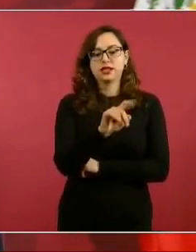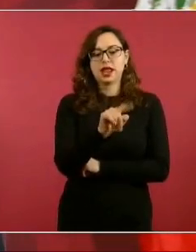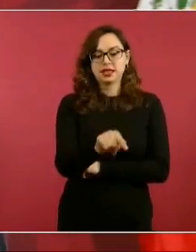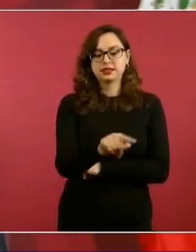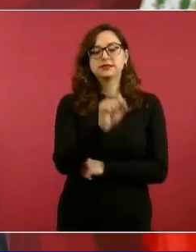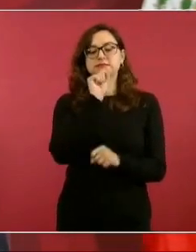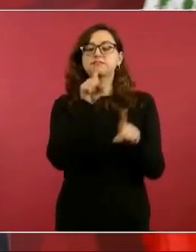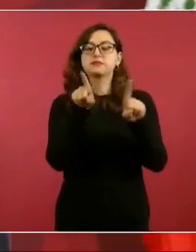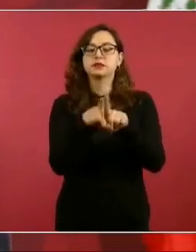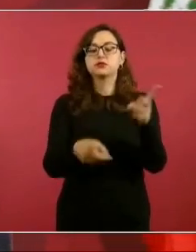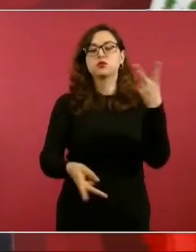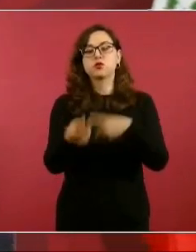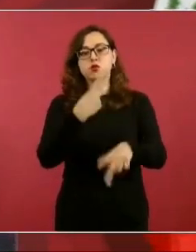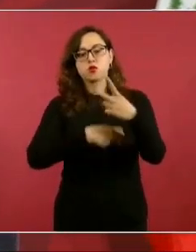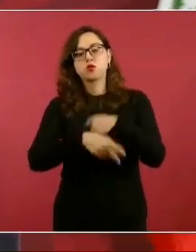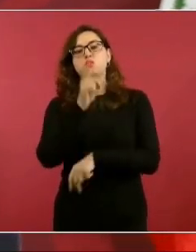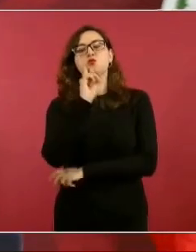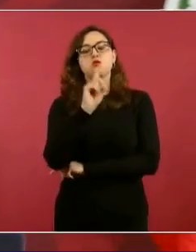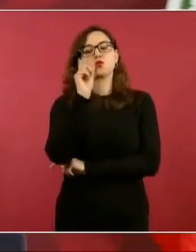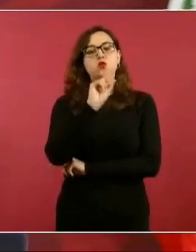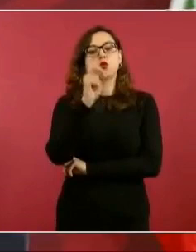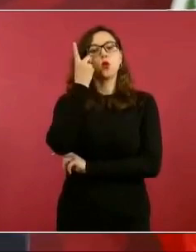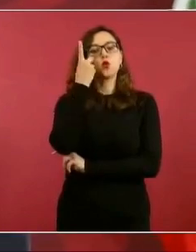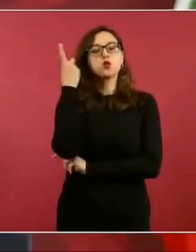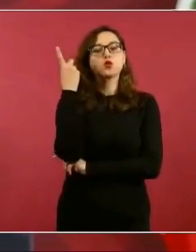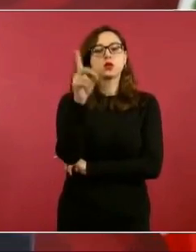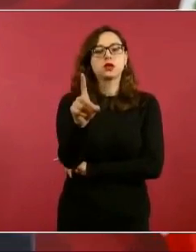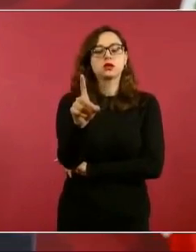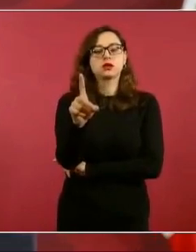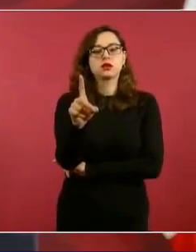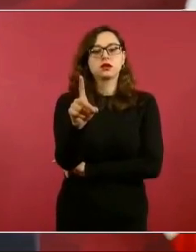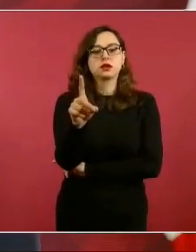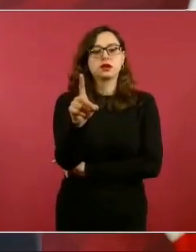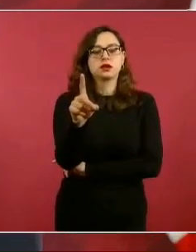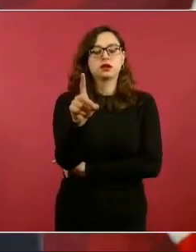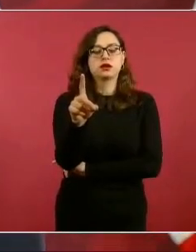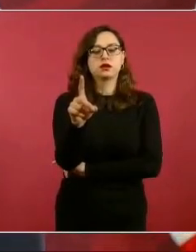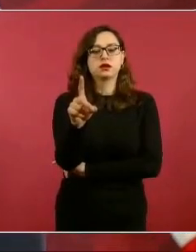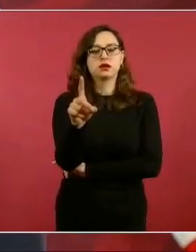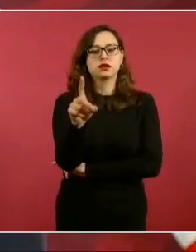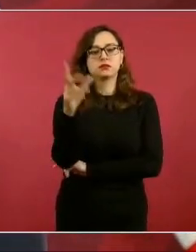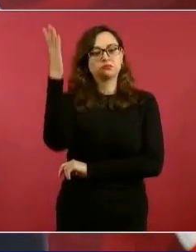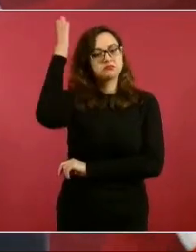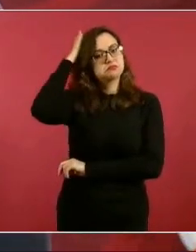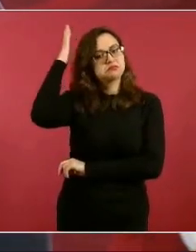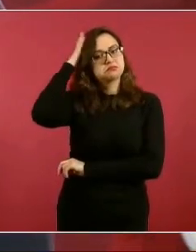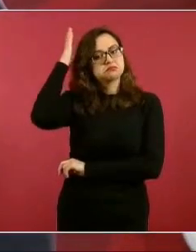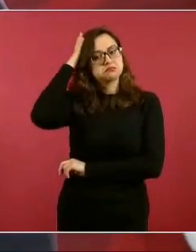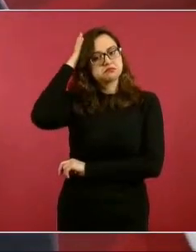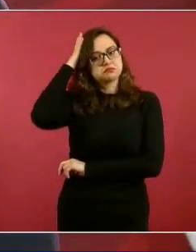dueña gerente